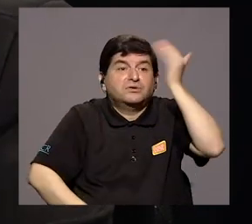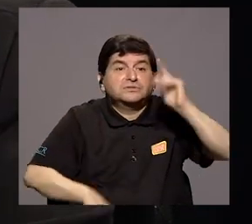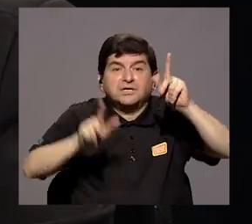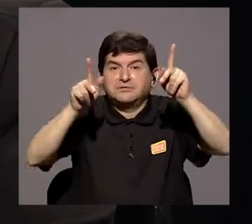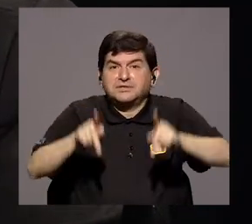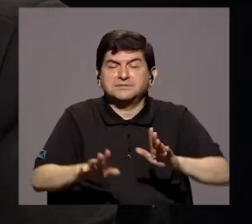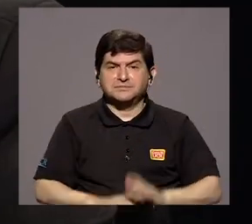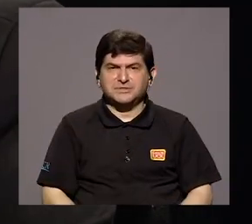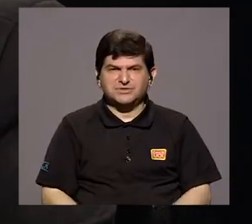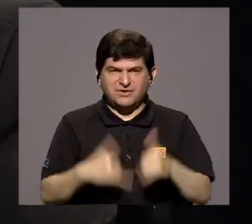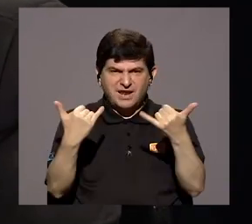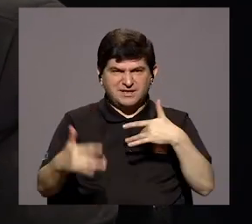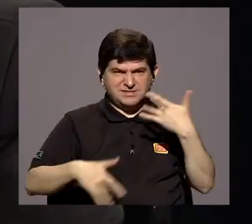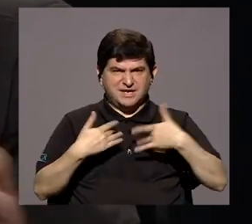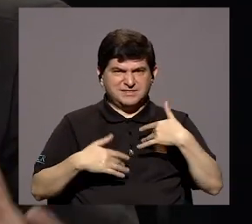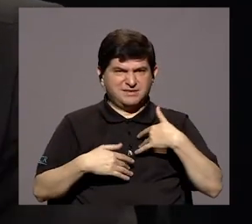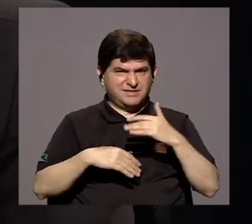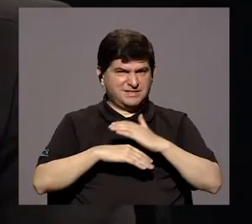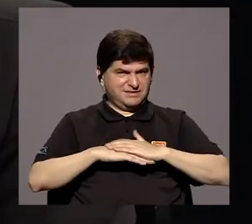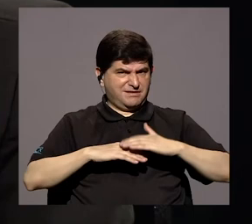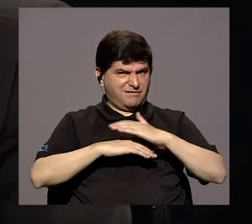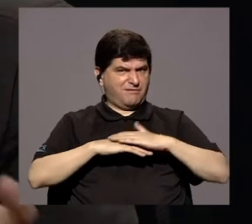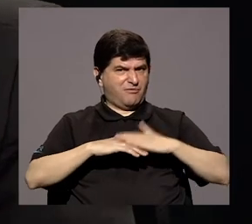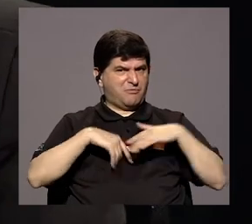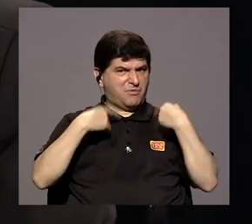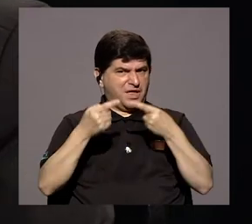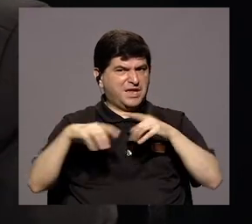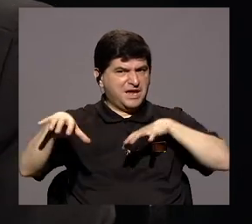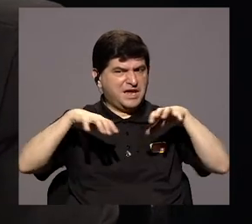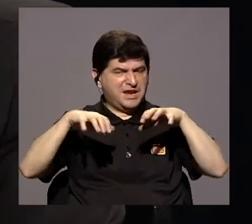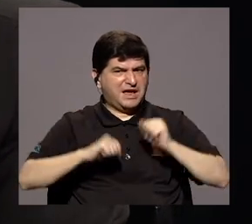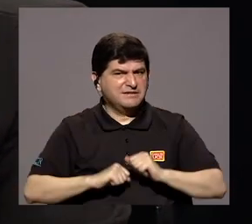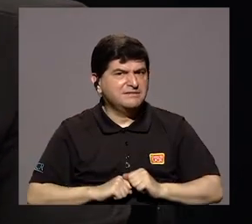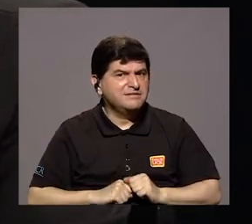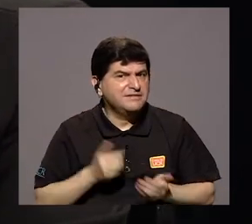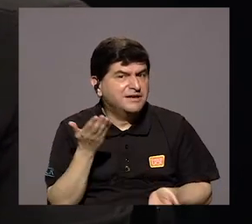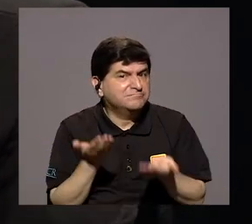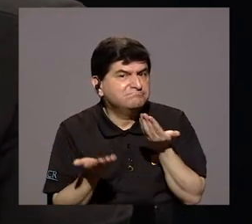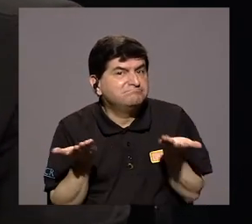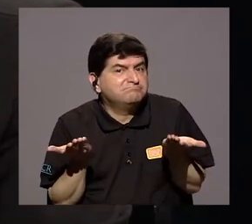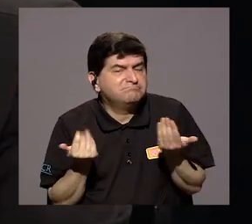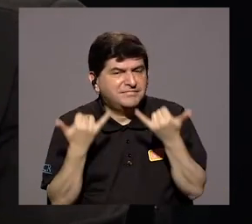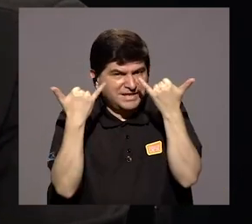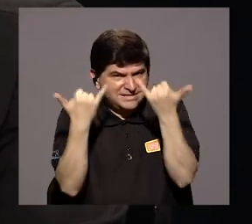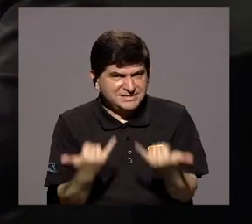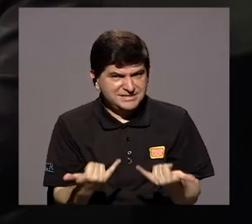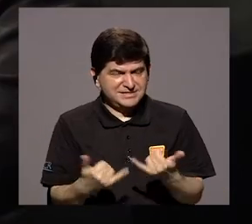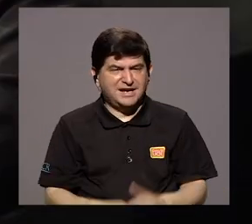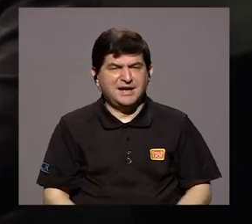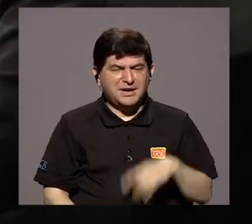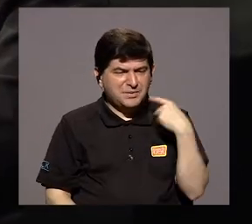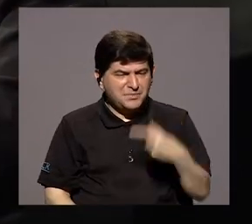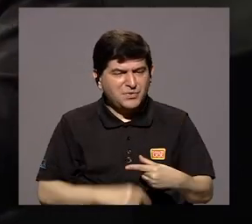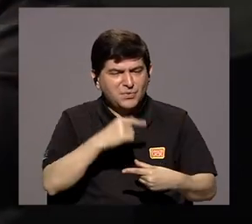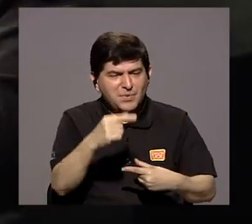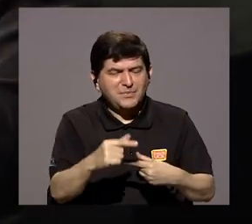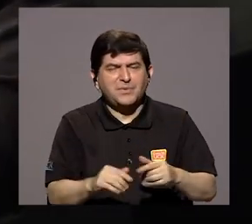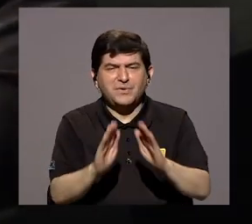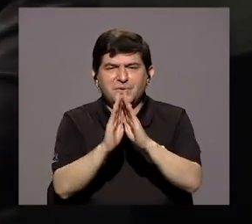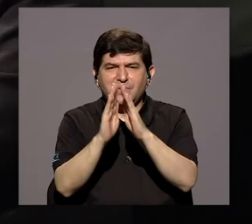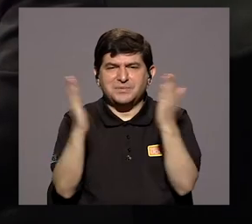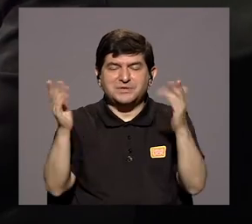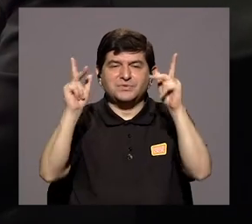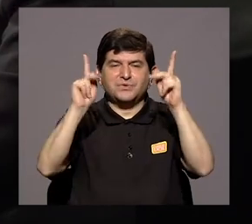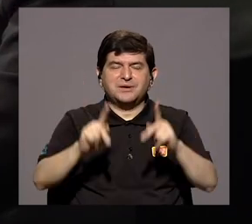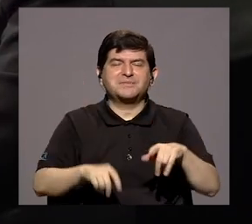personas ya se sentirán cómodas para ir a un evento masivo y, ¿verdad?, y que ya puedan… Sí, poco a poco la apertura. La gente tiene